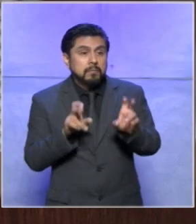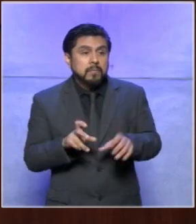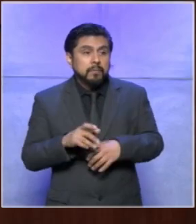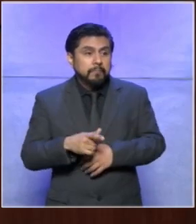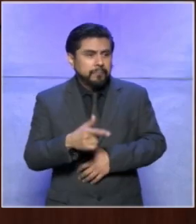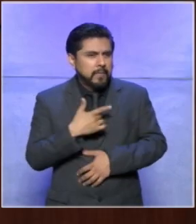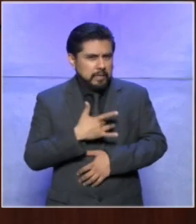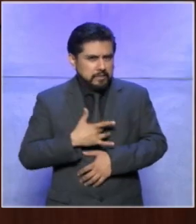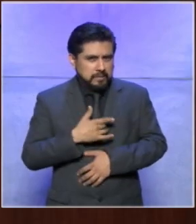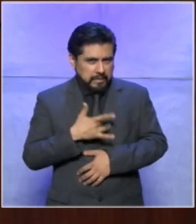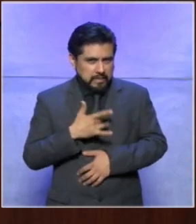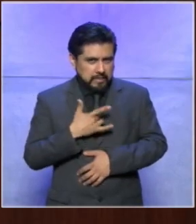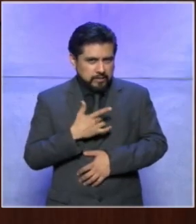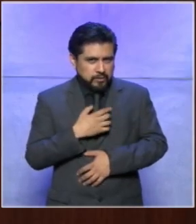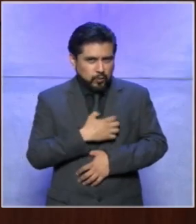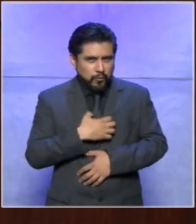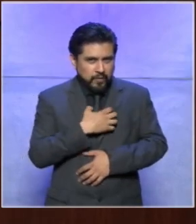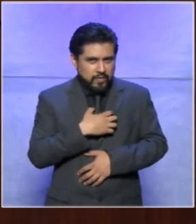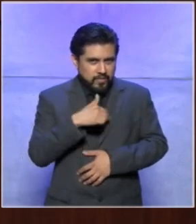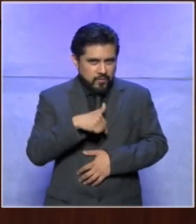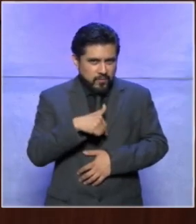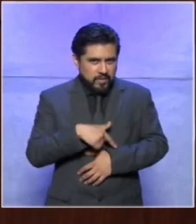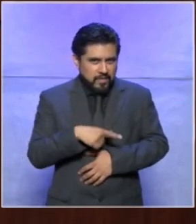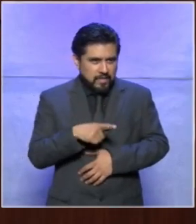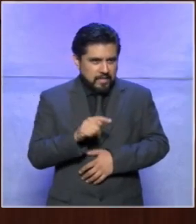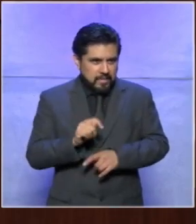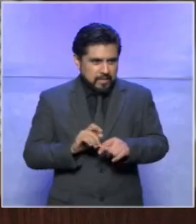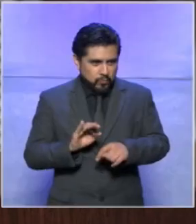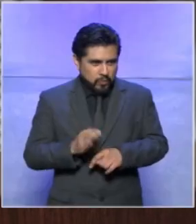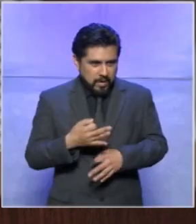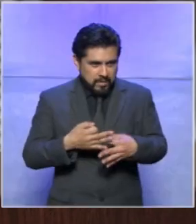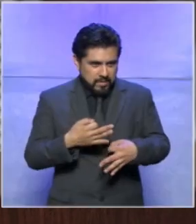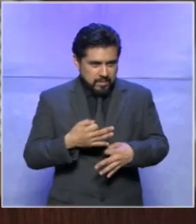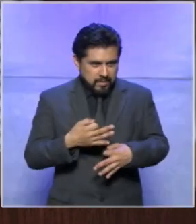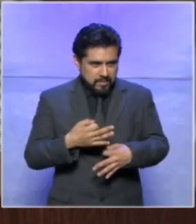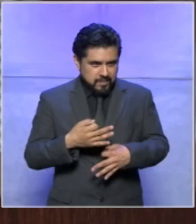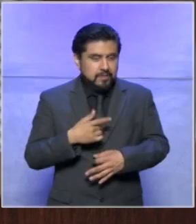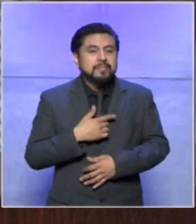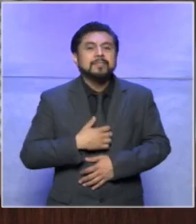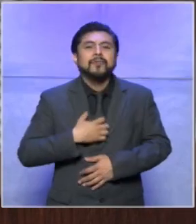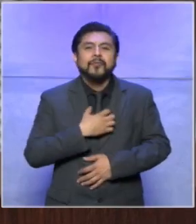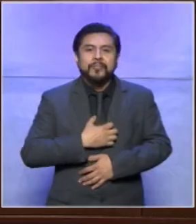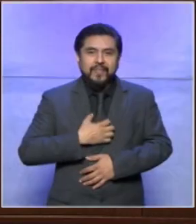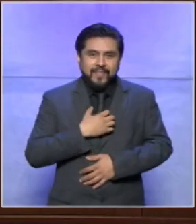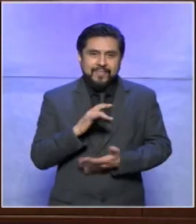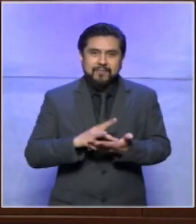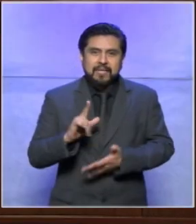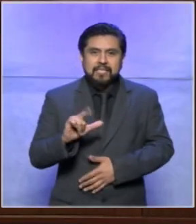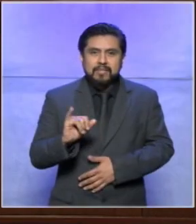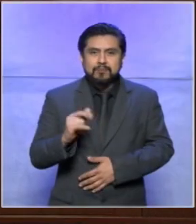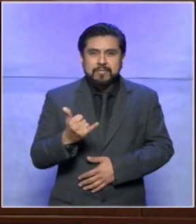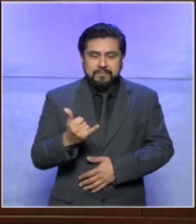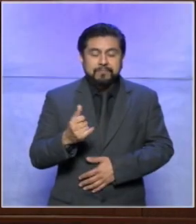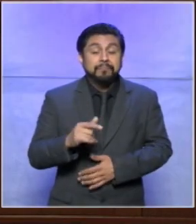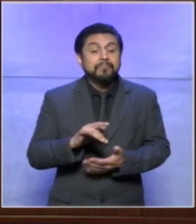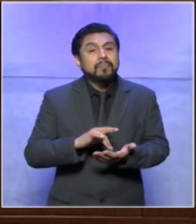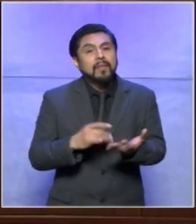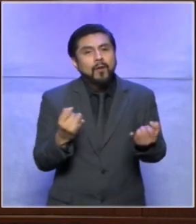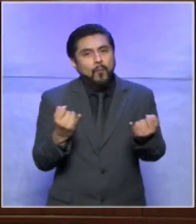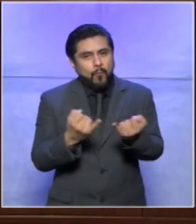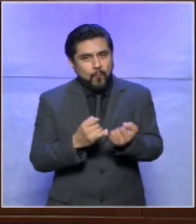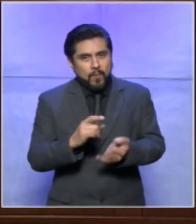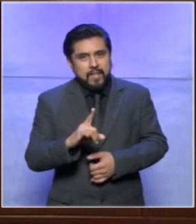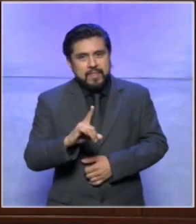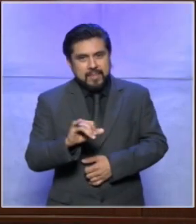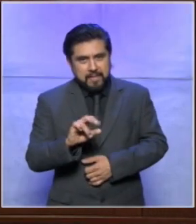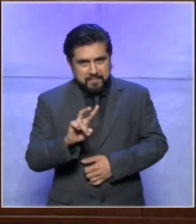y estás contento de estar aquí con nosotros en el tribunal electoral si muy contento gracias lucy bueno pues muchas gracias a ti david